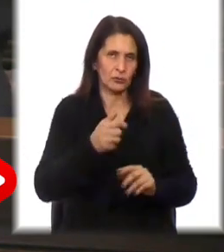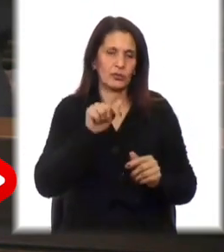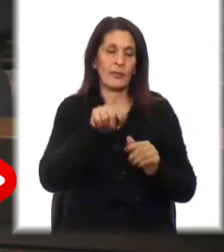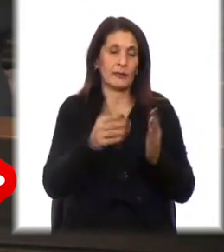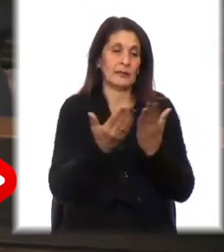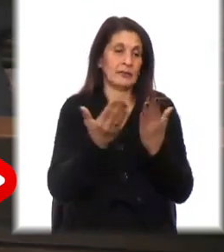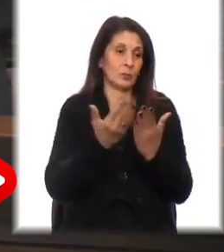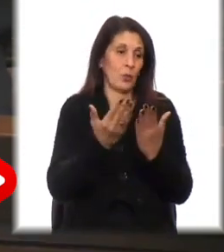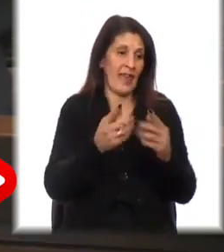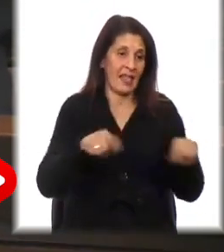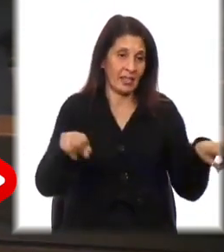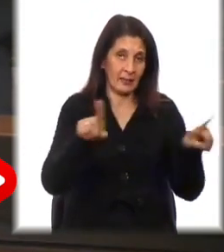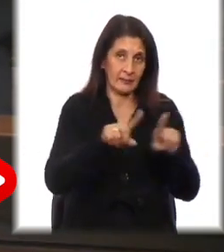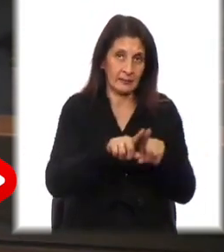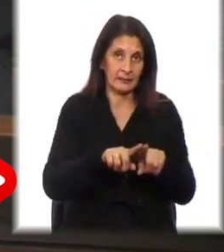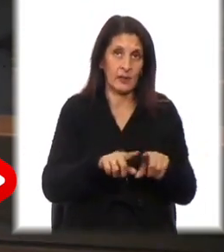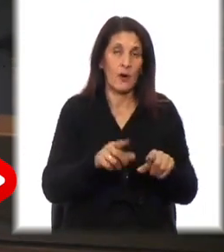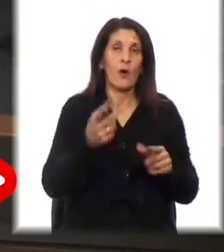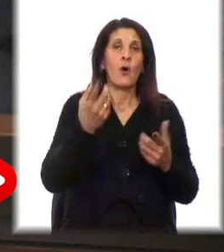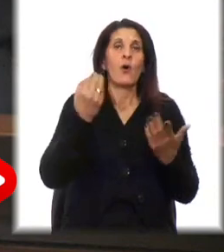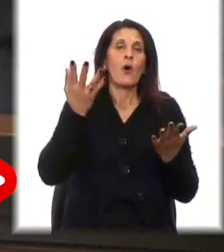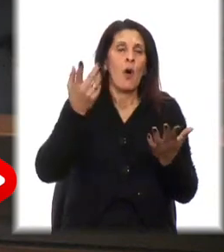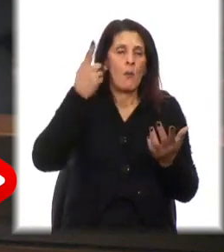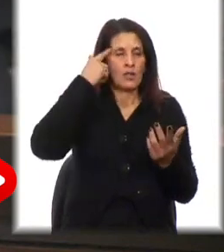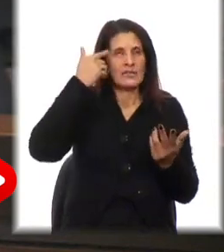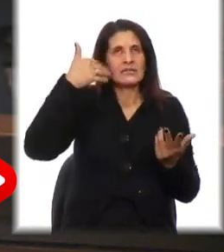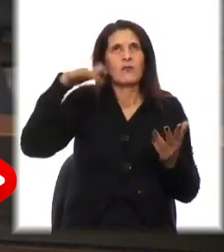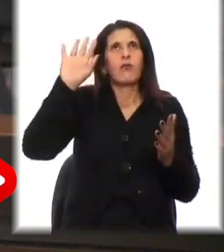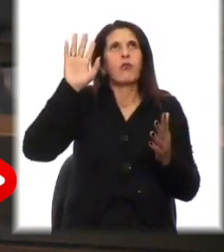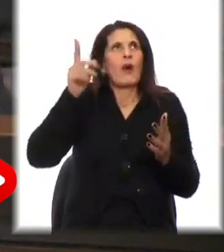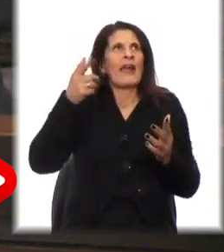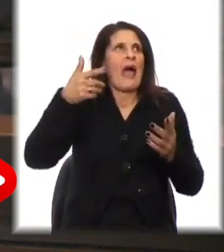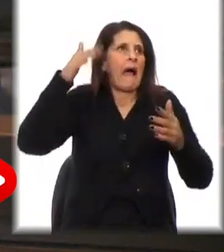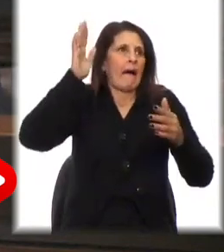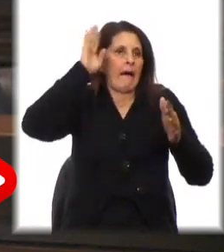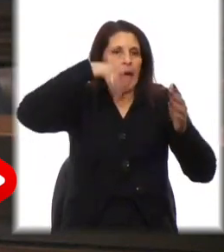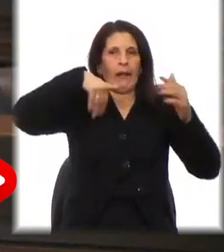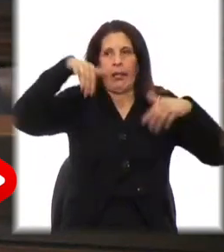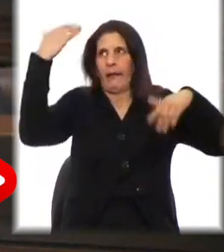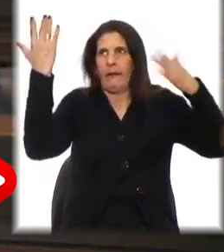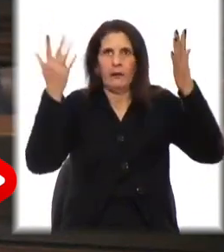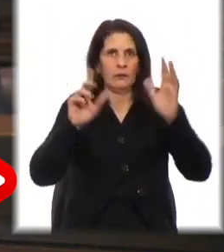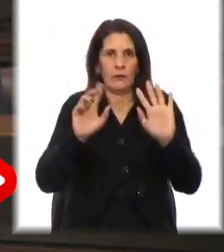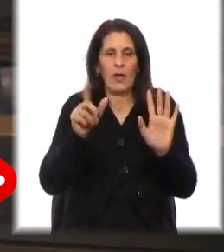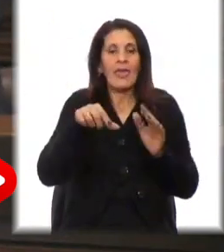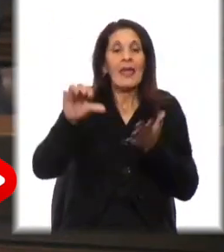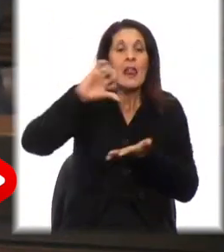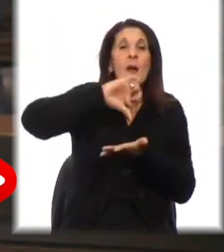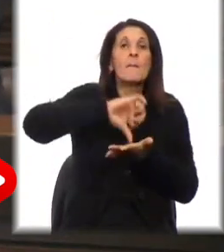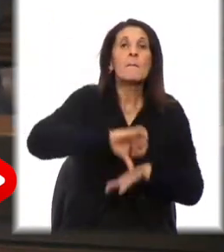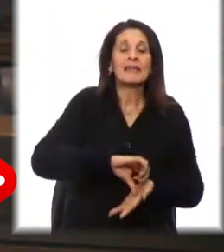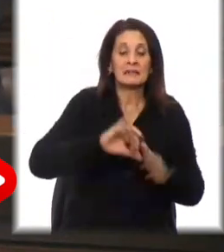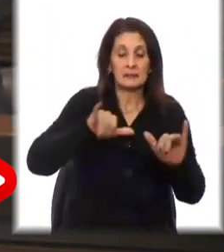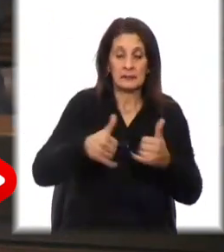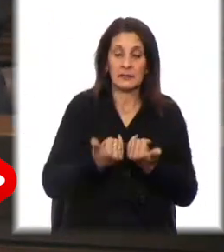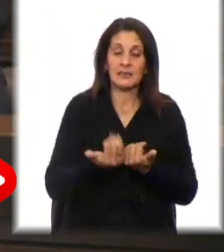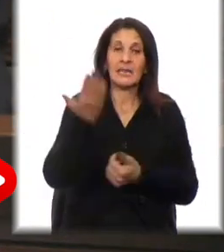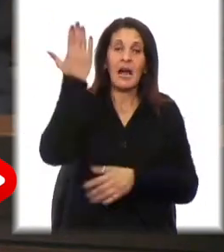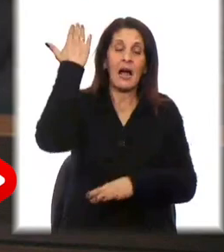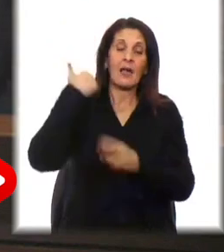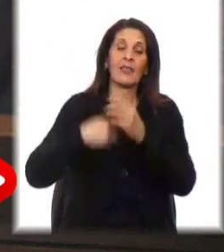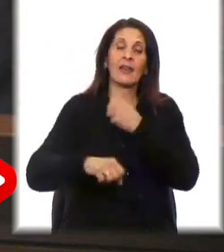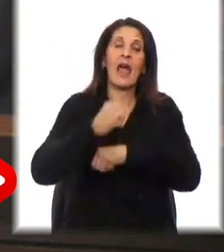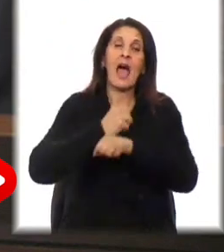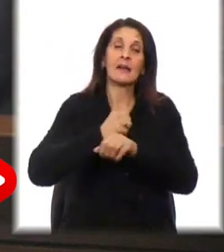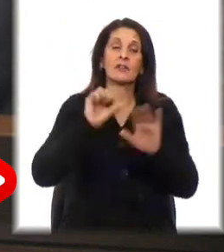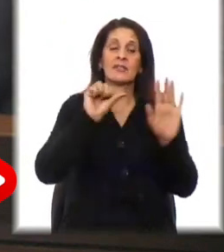estudiantes como si fuera un clavel del aire, como si fueron hechos aislados. El país, ya desde el entrado del año